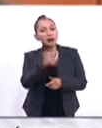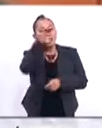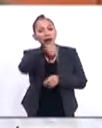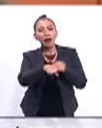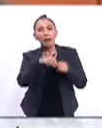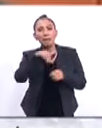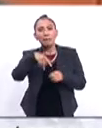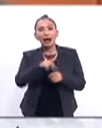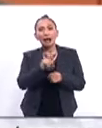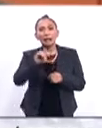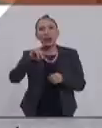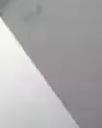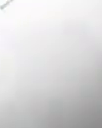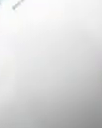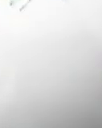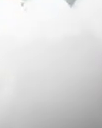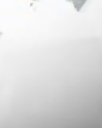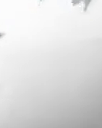Mike Pence.